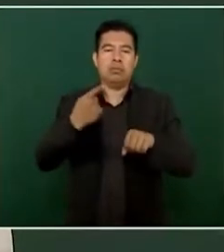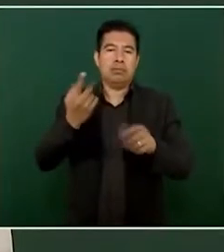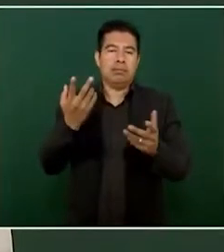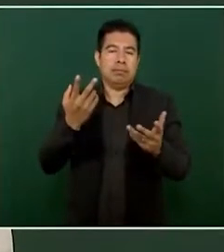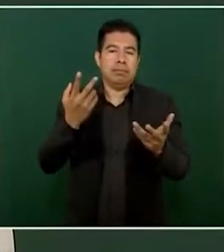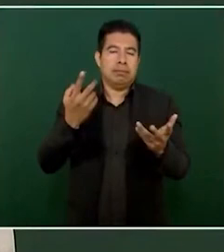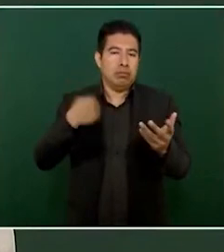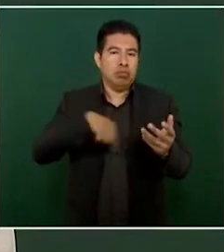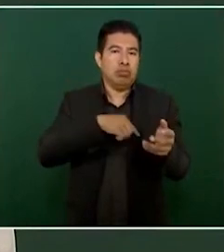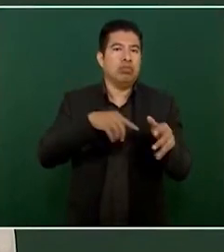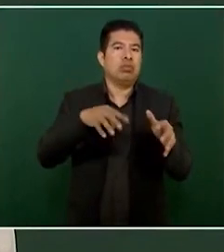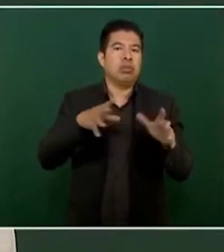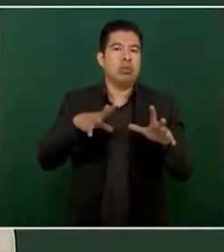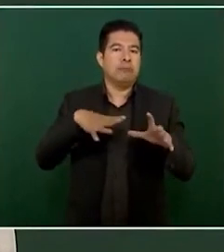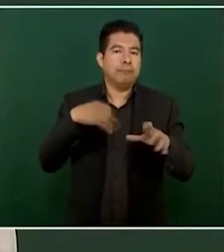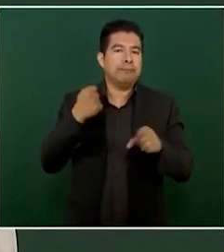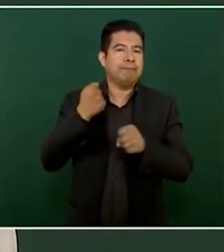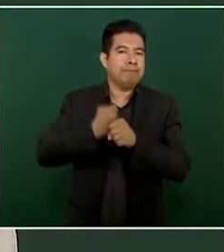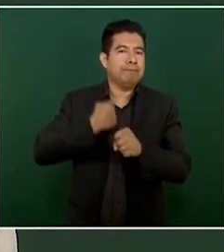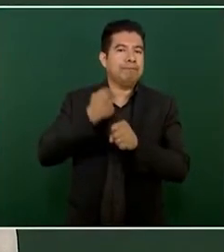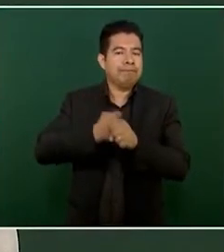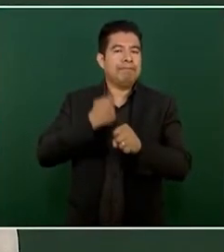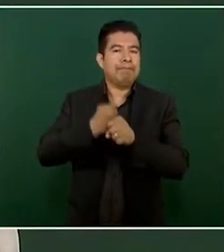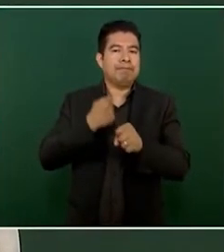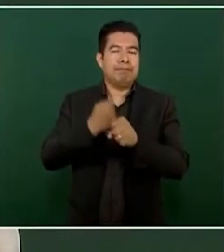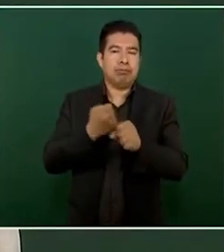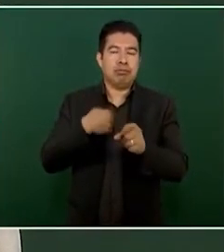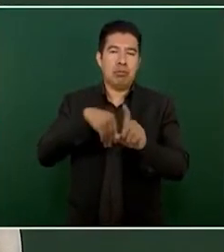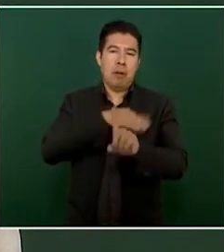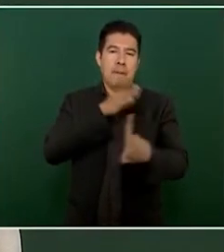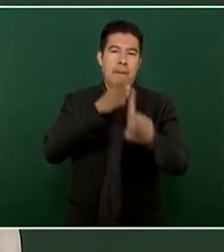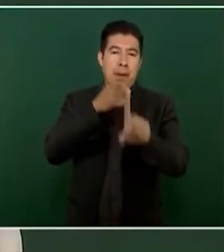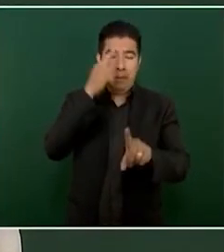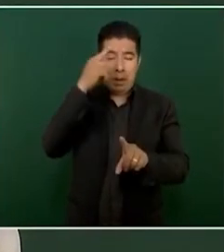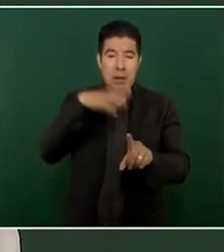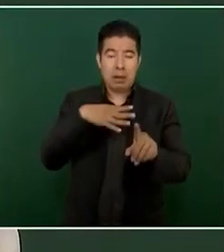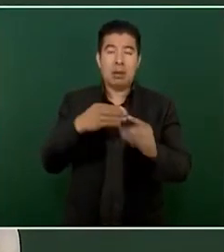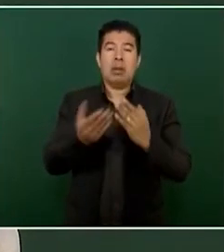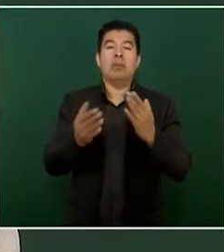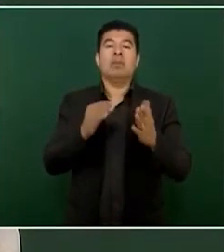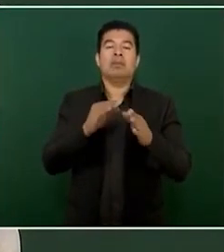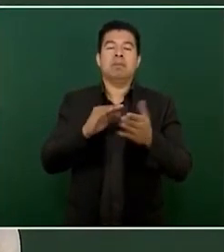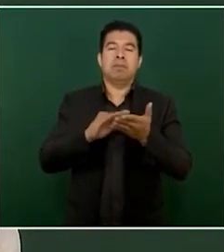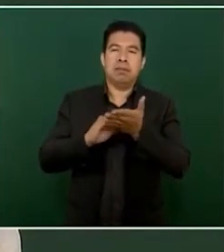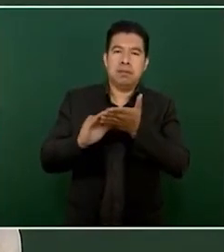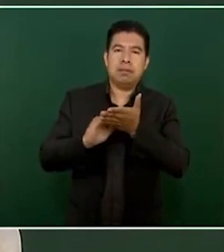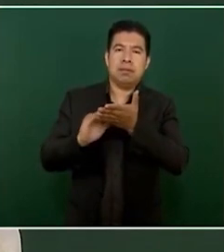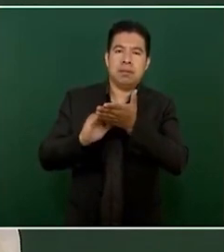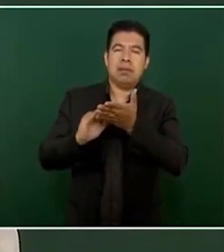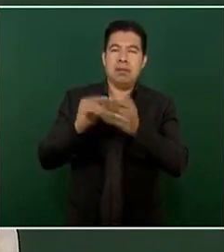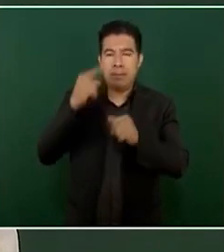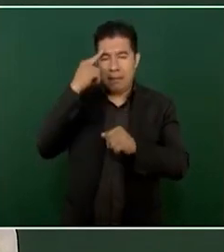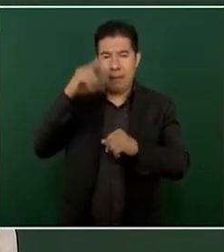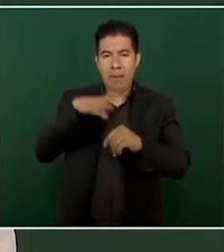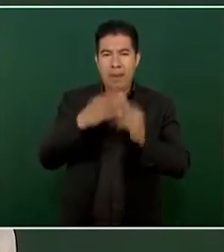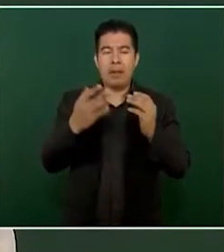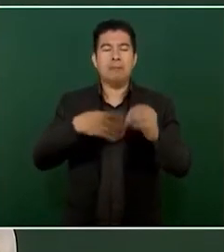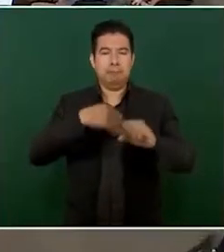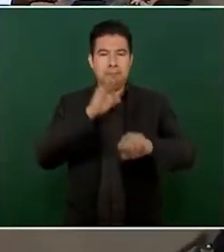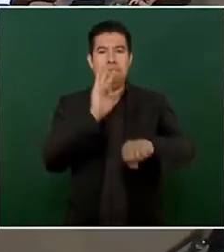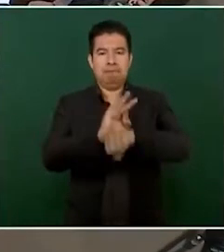propósito y estamos aplicando dos estrategias entre otras que nos dan muy buenos resultados,